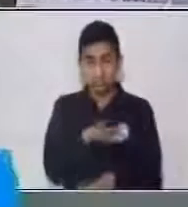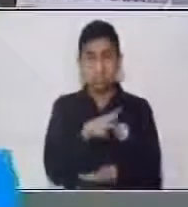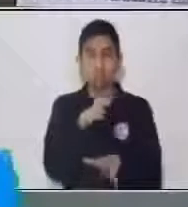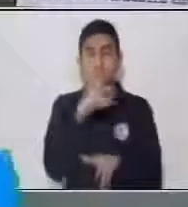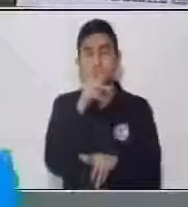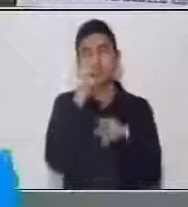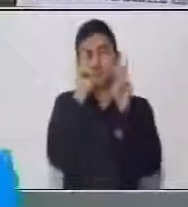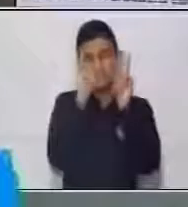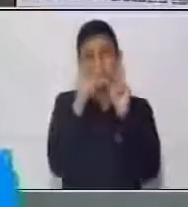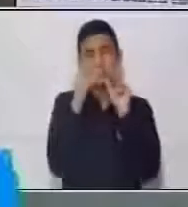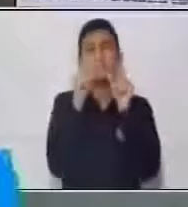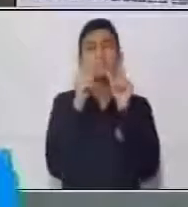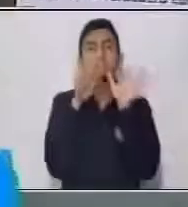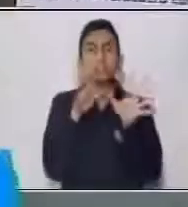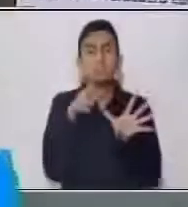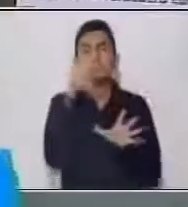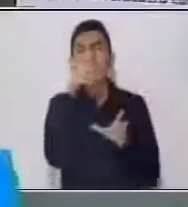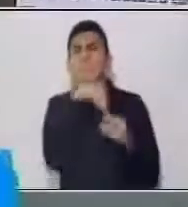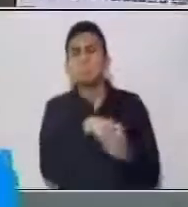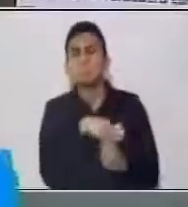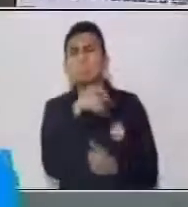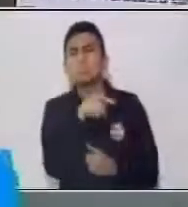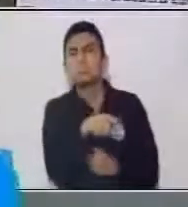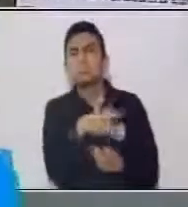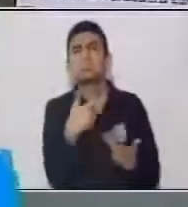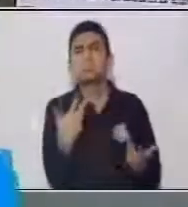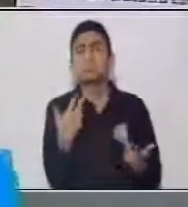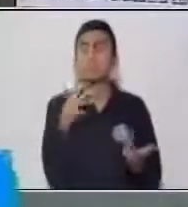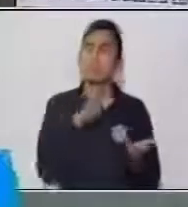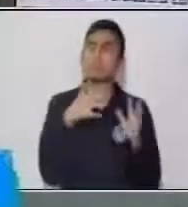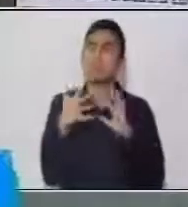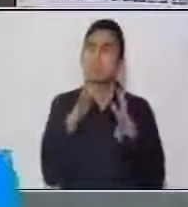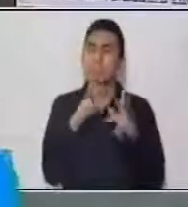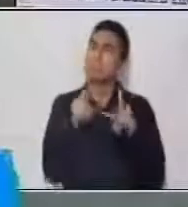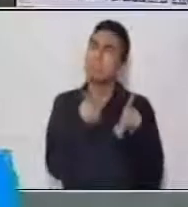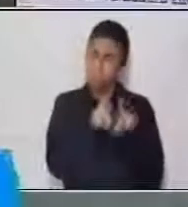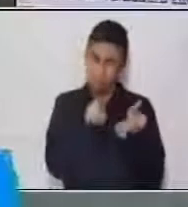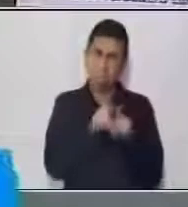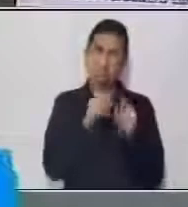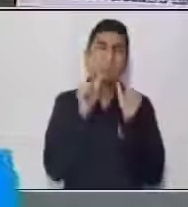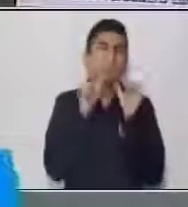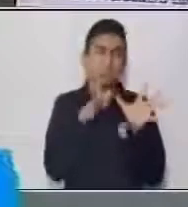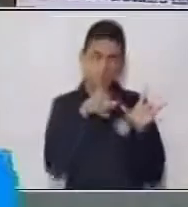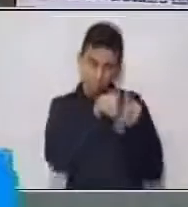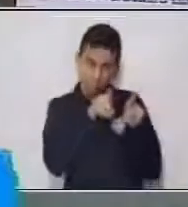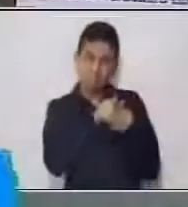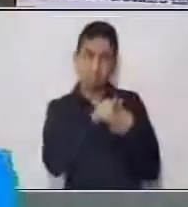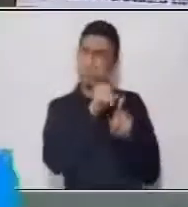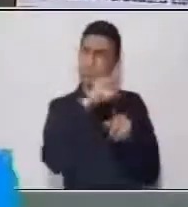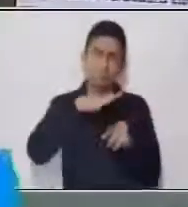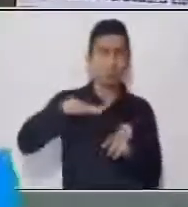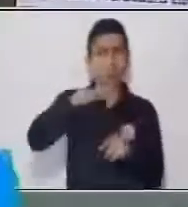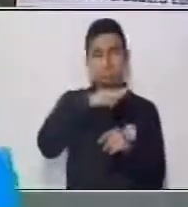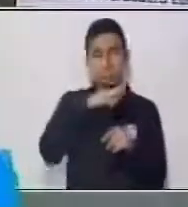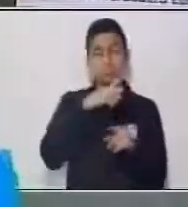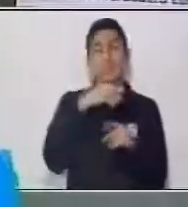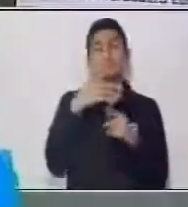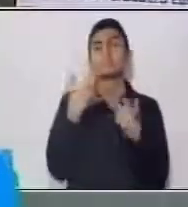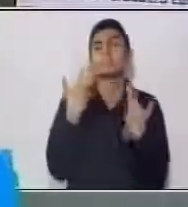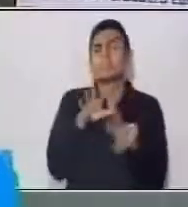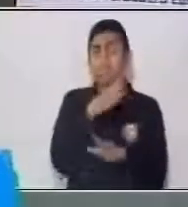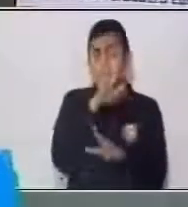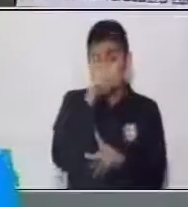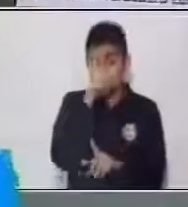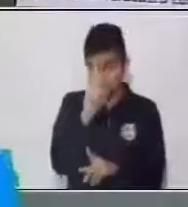vertebrados el aparato excretor es prácticamente igual en todas las especies. Para que